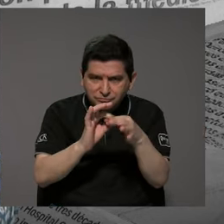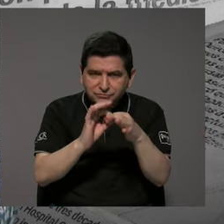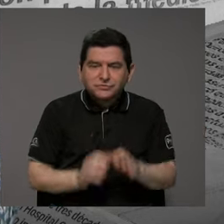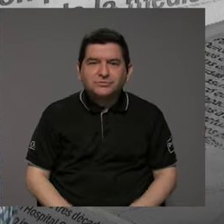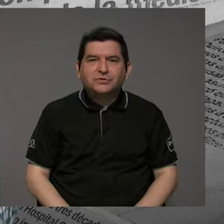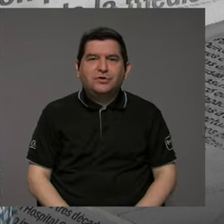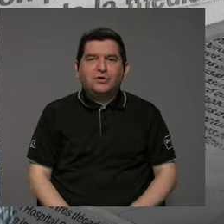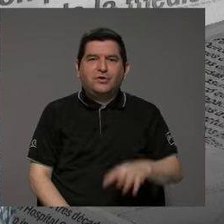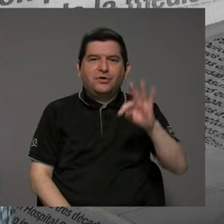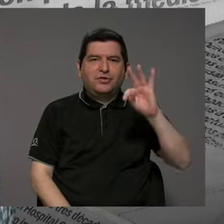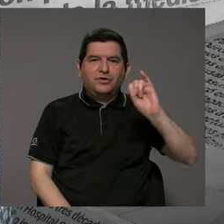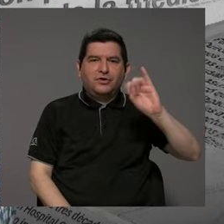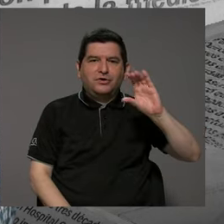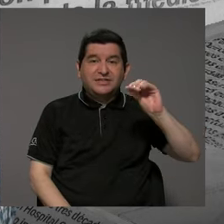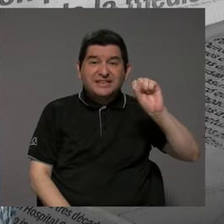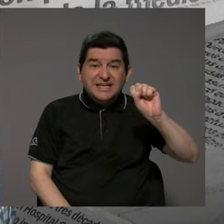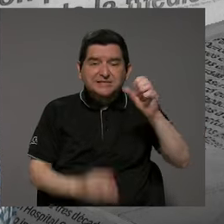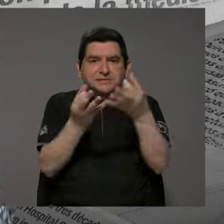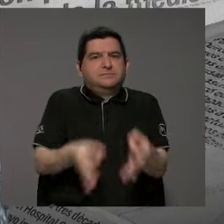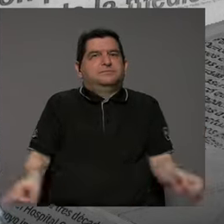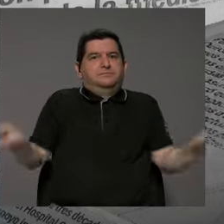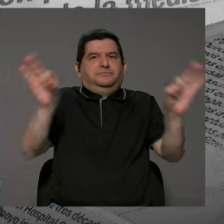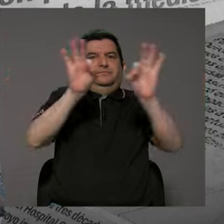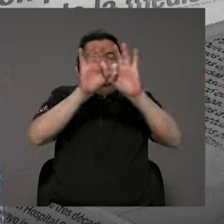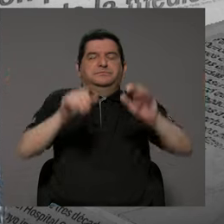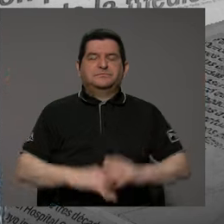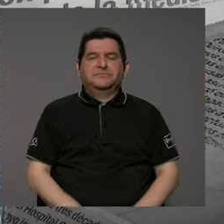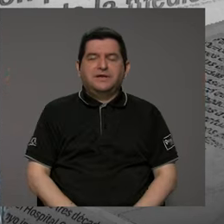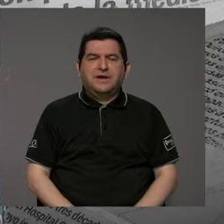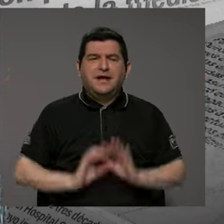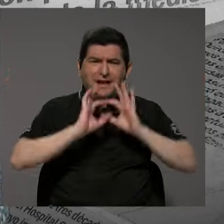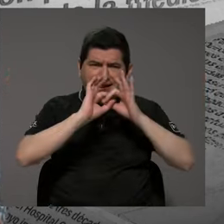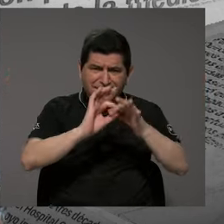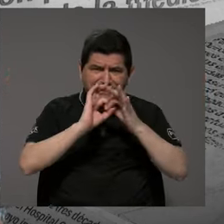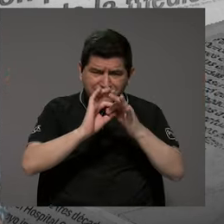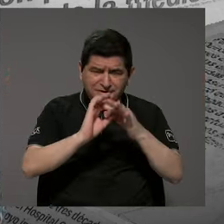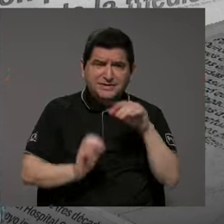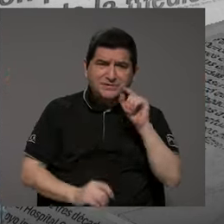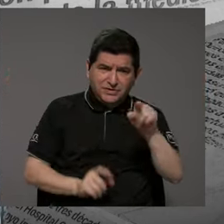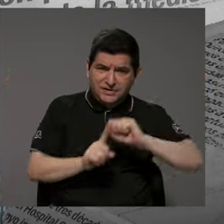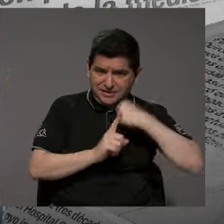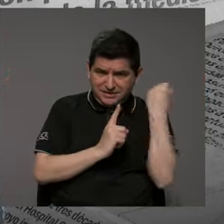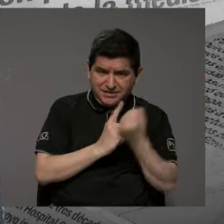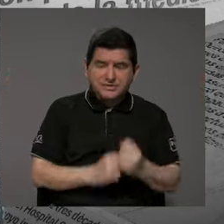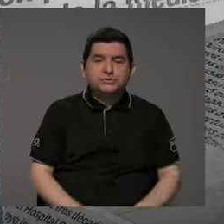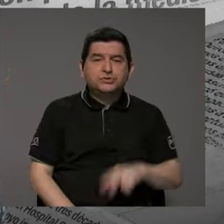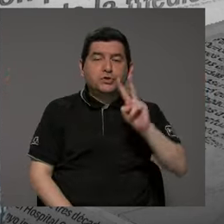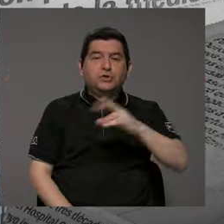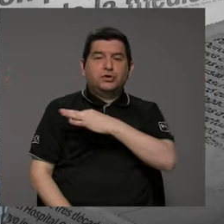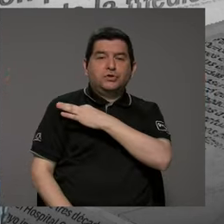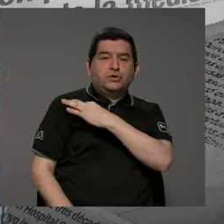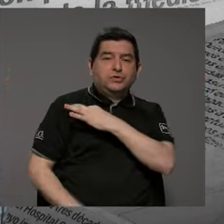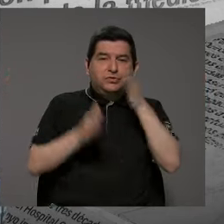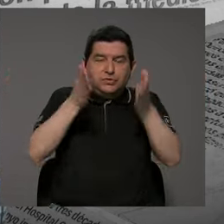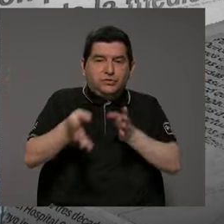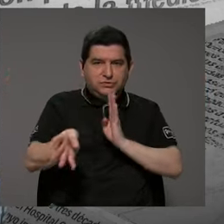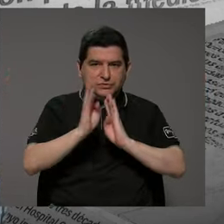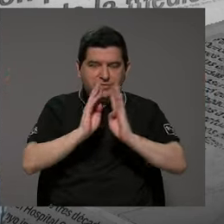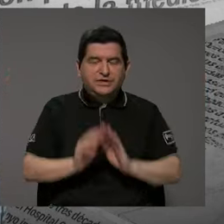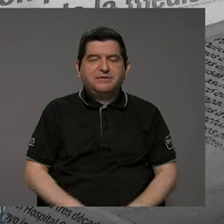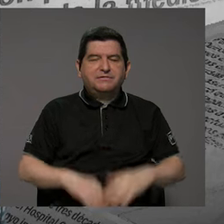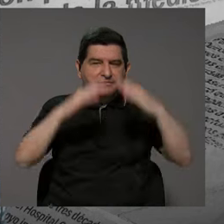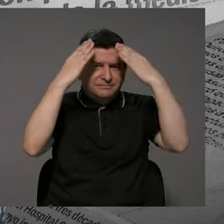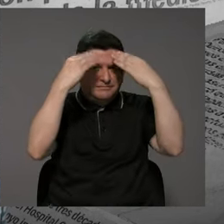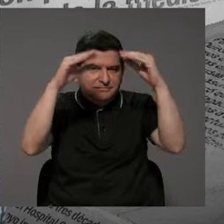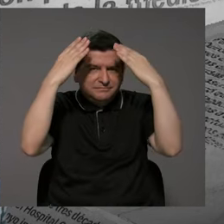TICS es sumamente importante. Y a propósito de eso, tengo a dos invitados para hablar de este